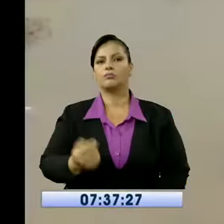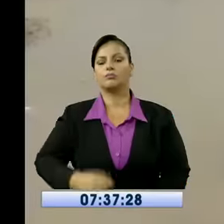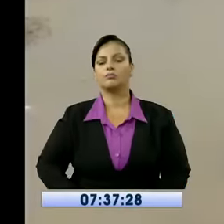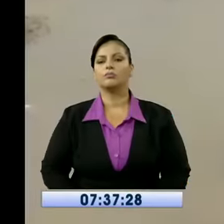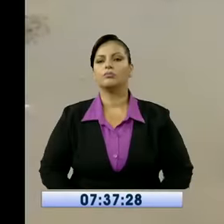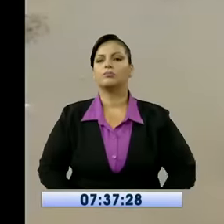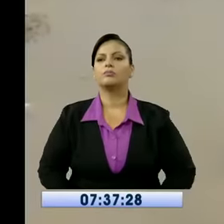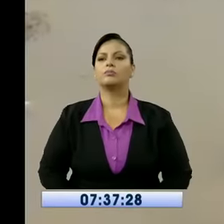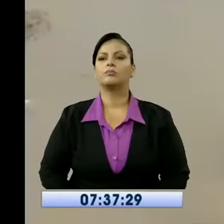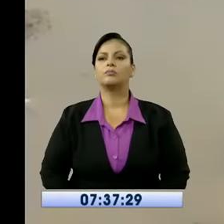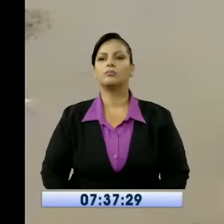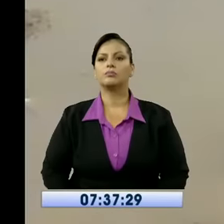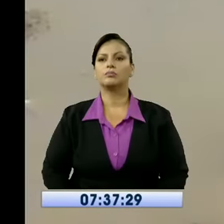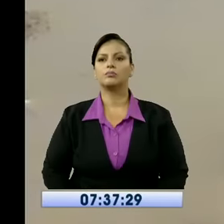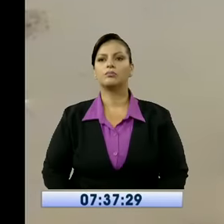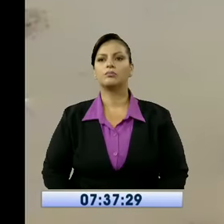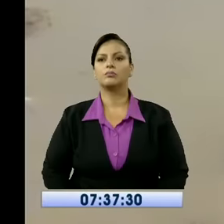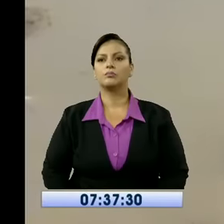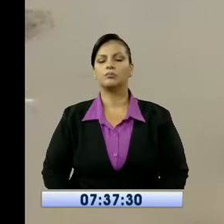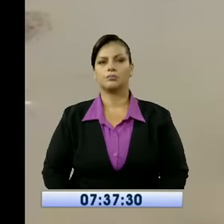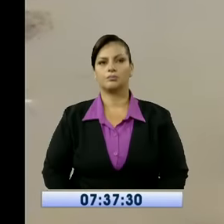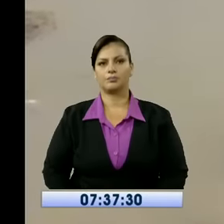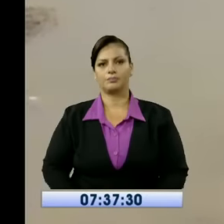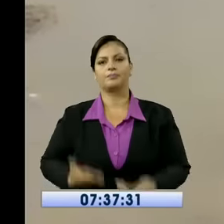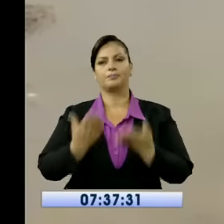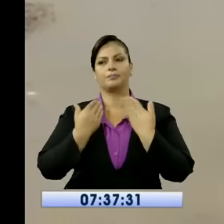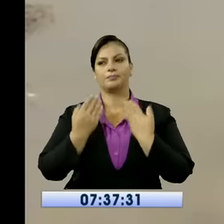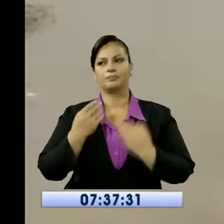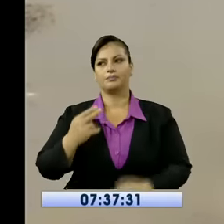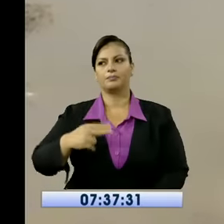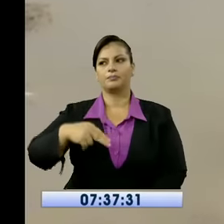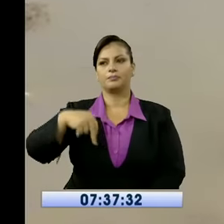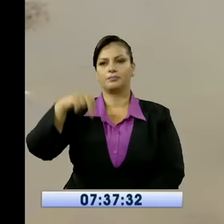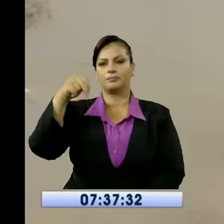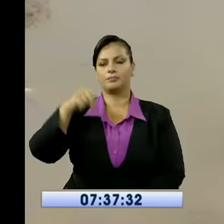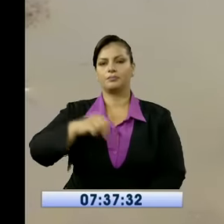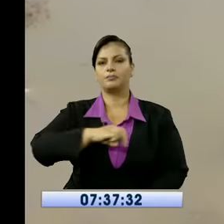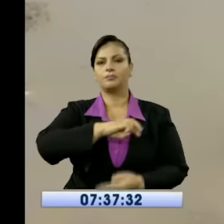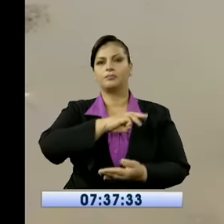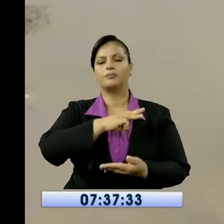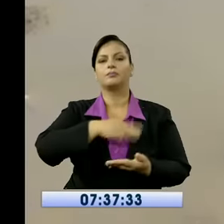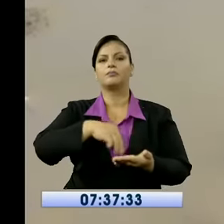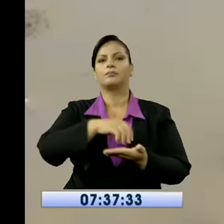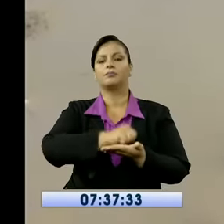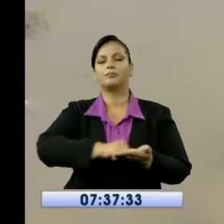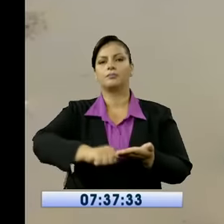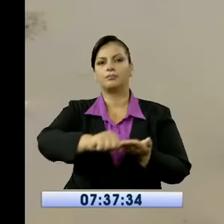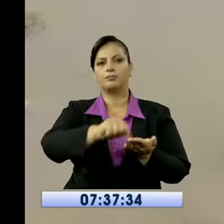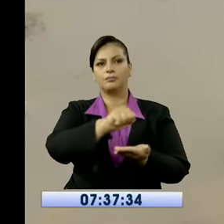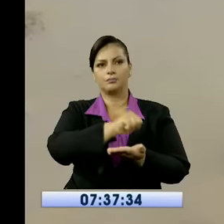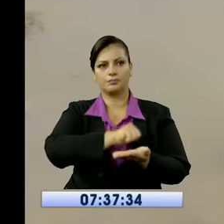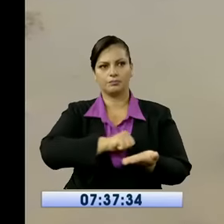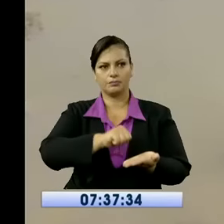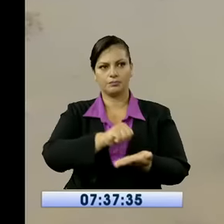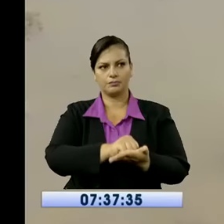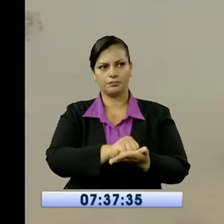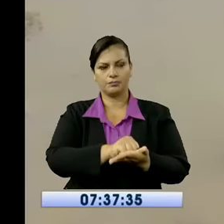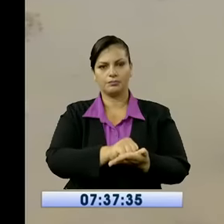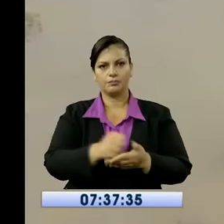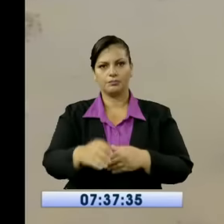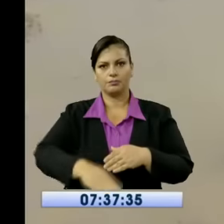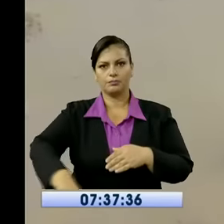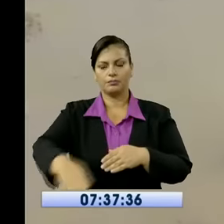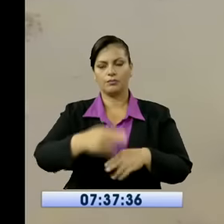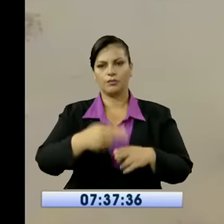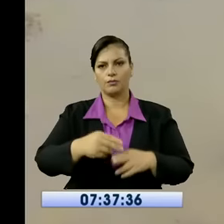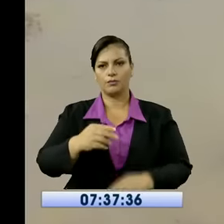Porteño, en el sector de Montesinaí. Esto es al noroeste de la ciudad de Guayaquil. ¿Cuál es la problemática por la cual están